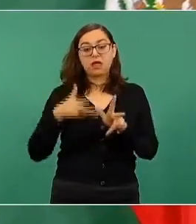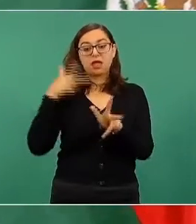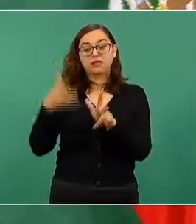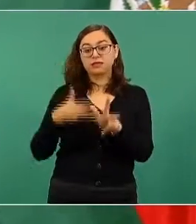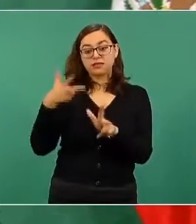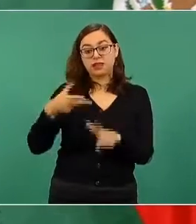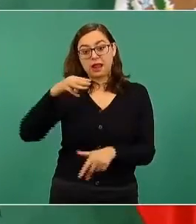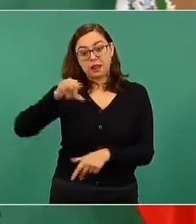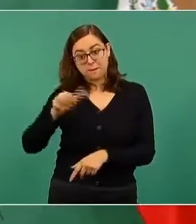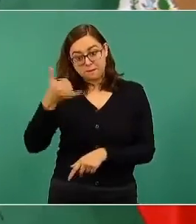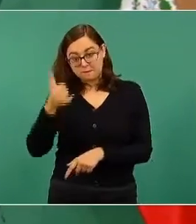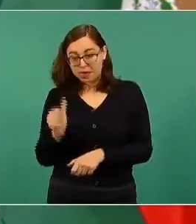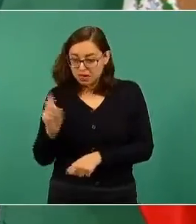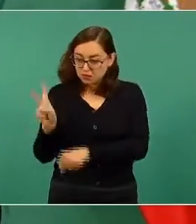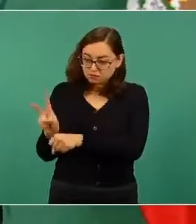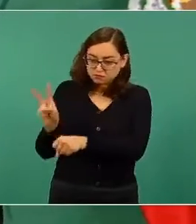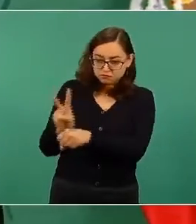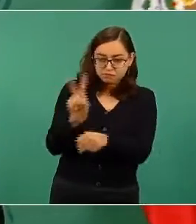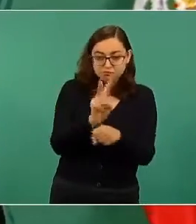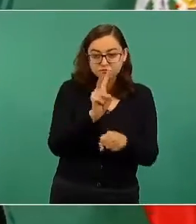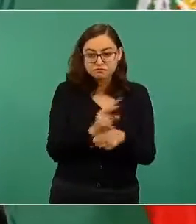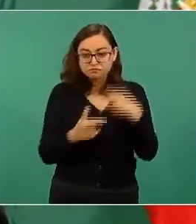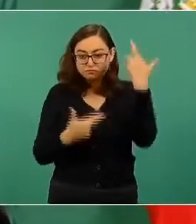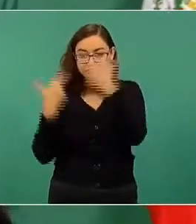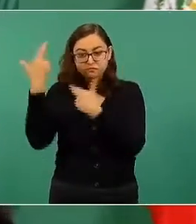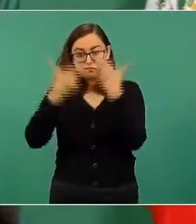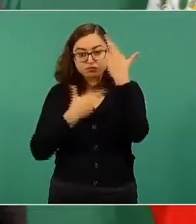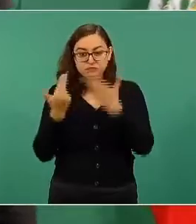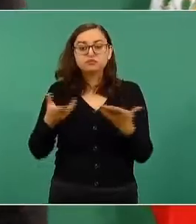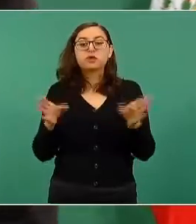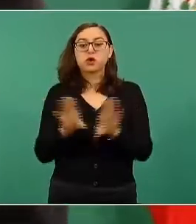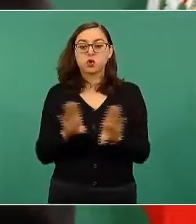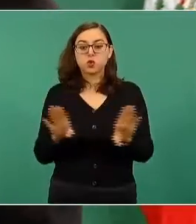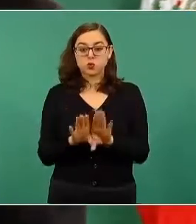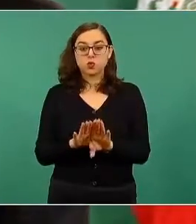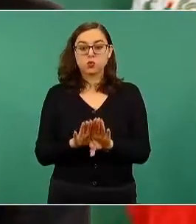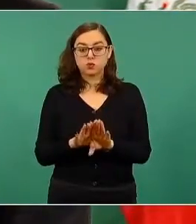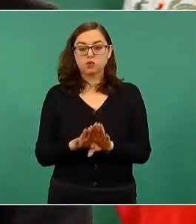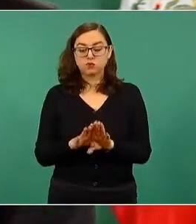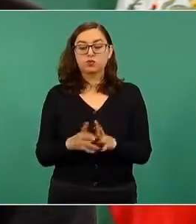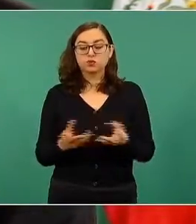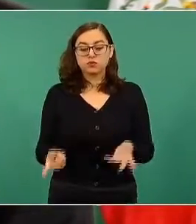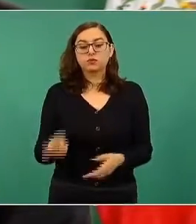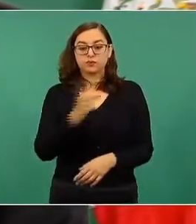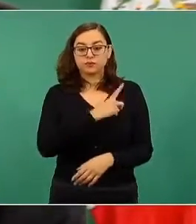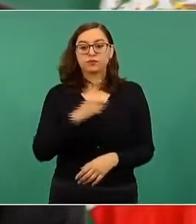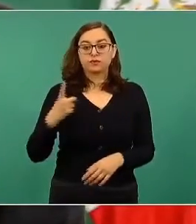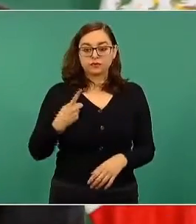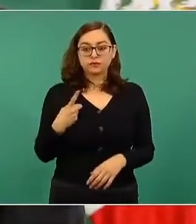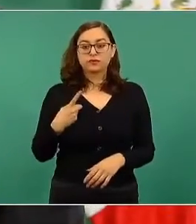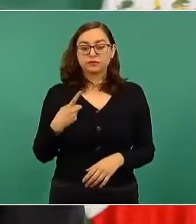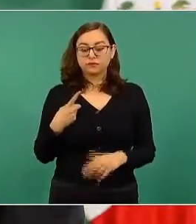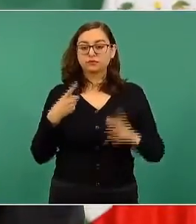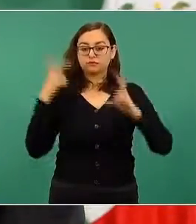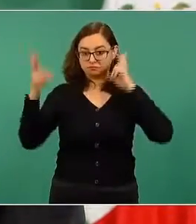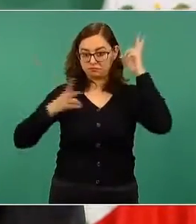Vamos a aprovechar para visitar